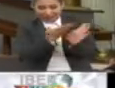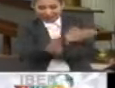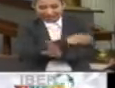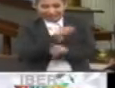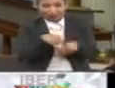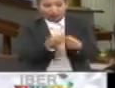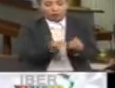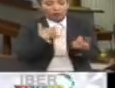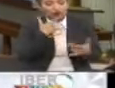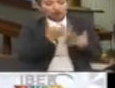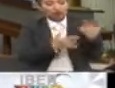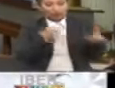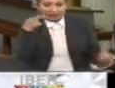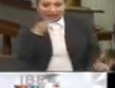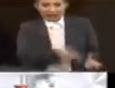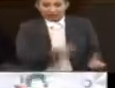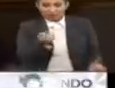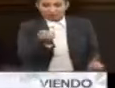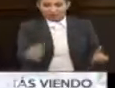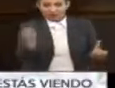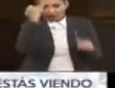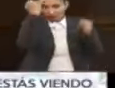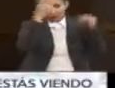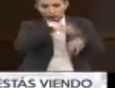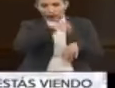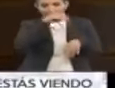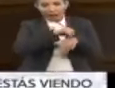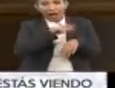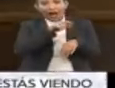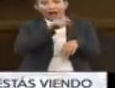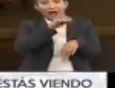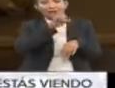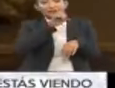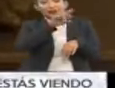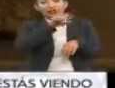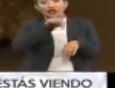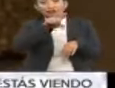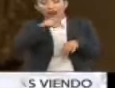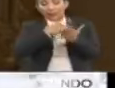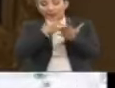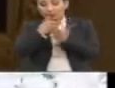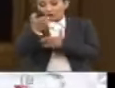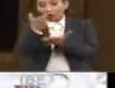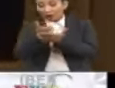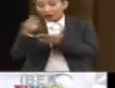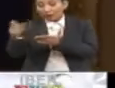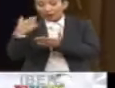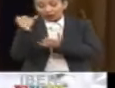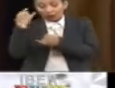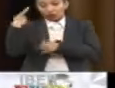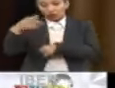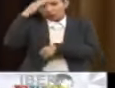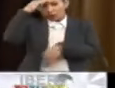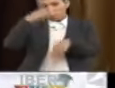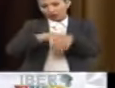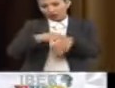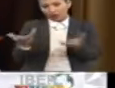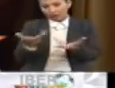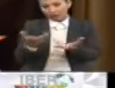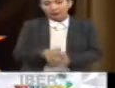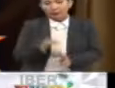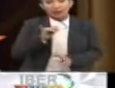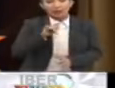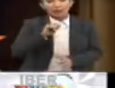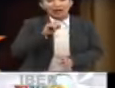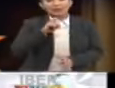se entregan por inspiración directa del famoso inventor sueco Alfred Nobel, el Premio de Economía fue creado en su memoria. Para